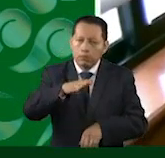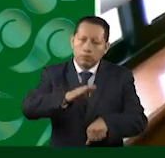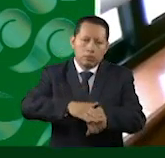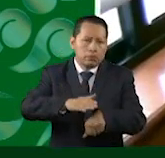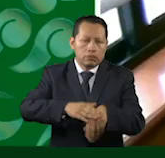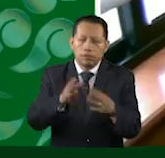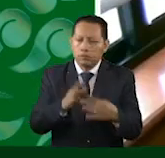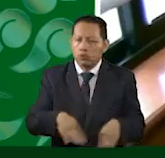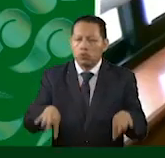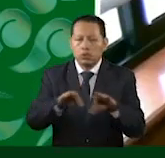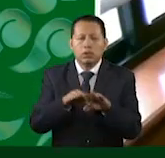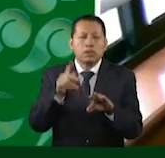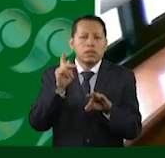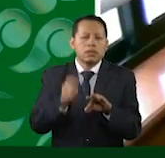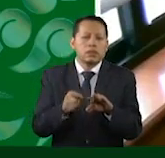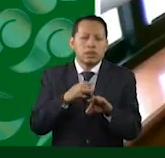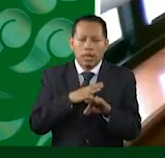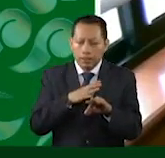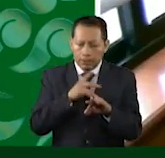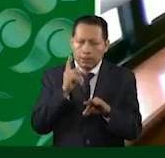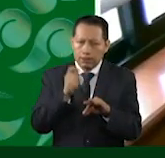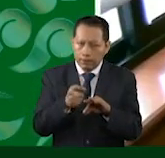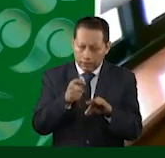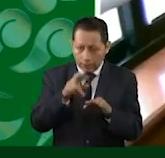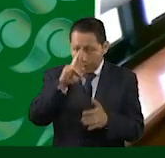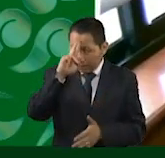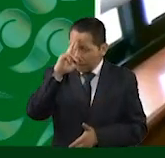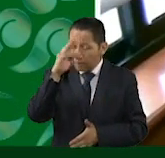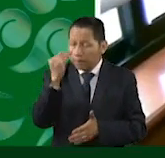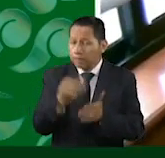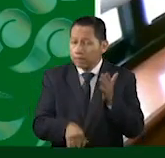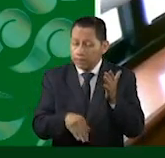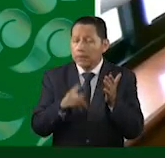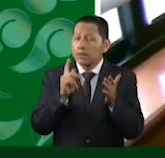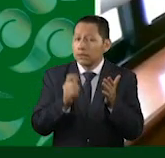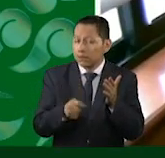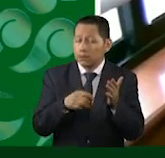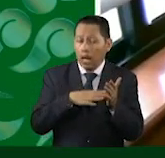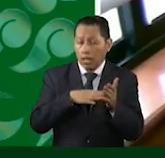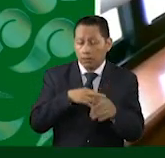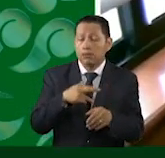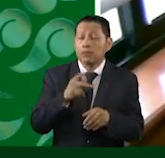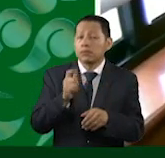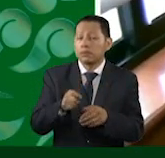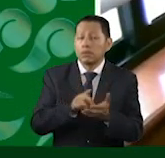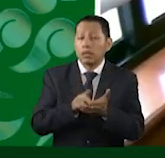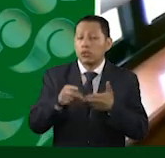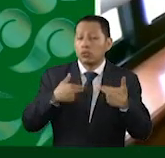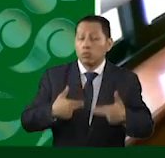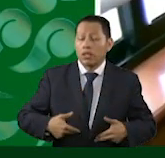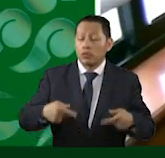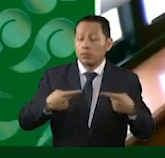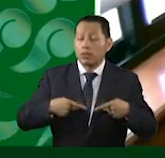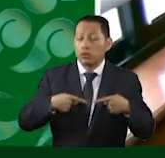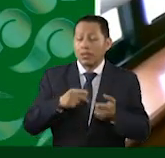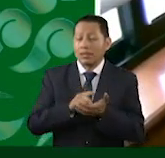y llana de que estaban en una violentación clara a los procesos de derechos humanos de las personas con discapacidad. video. ¡Gracias!